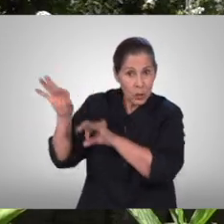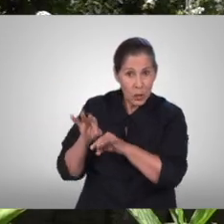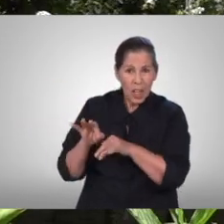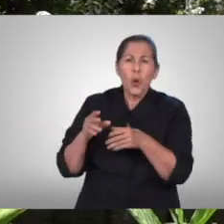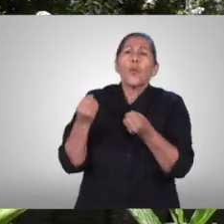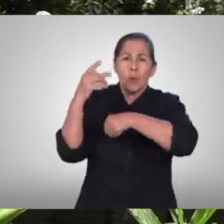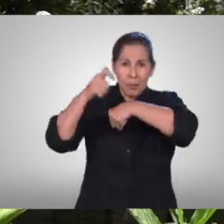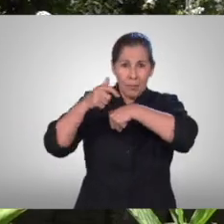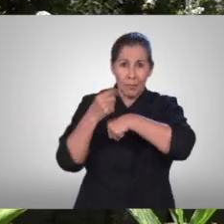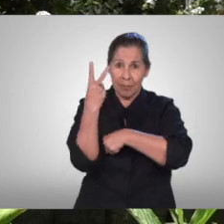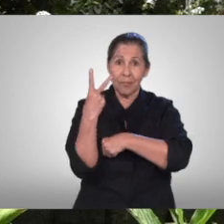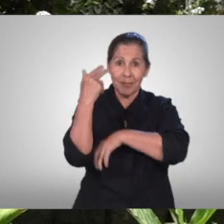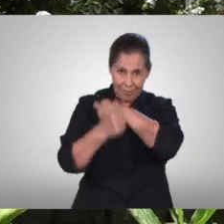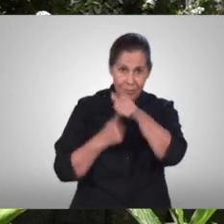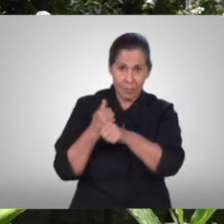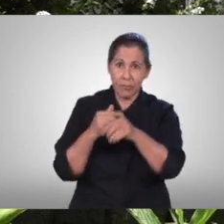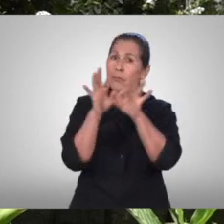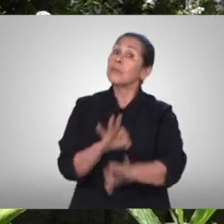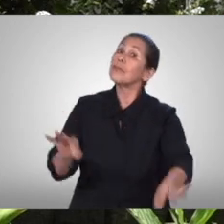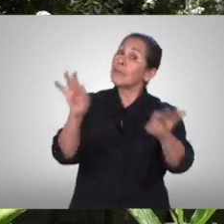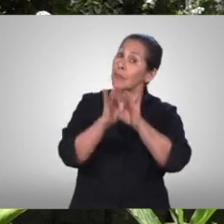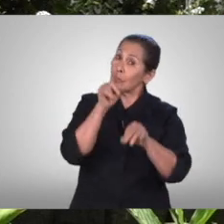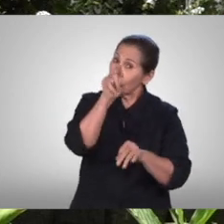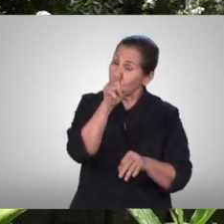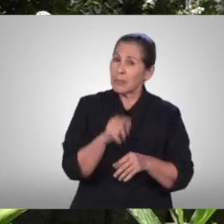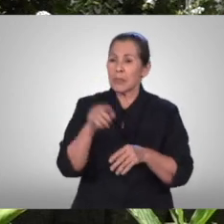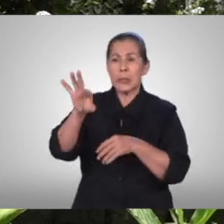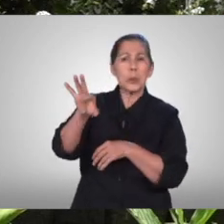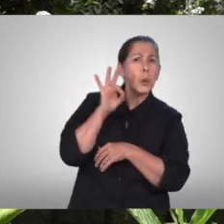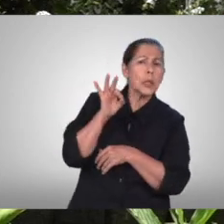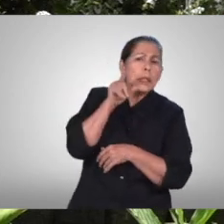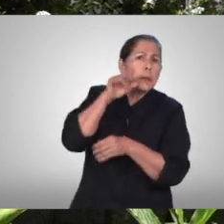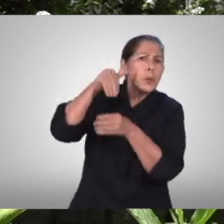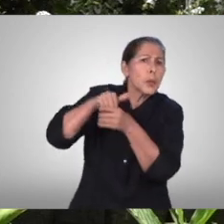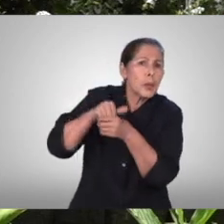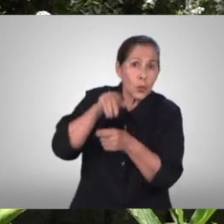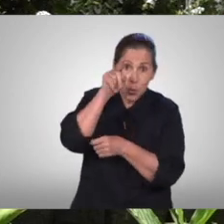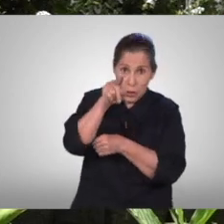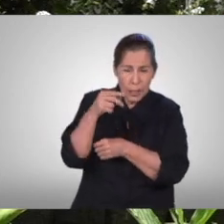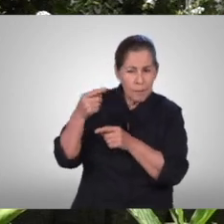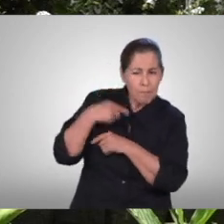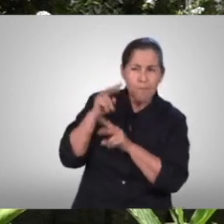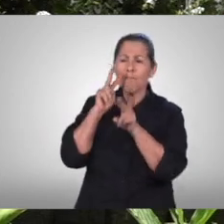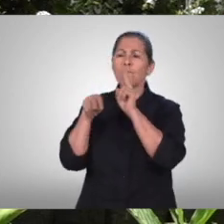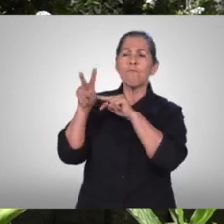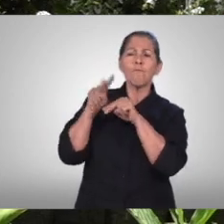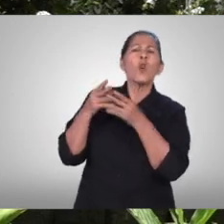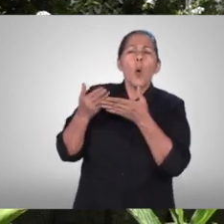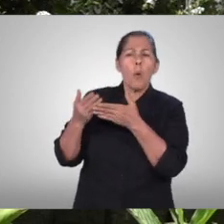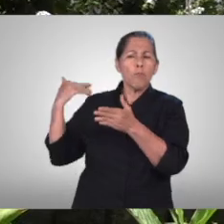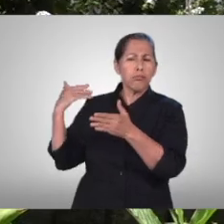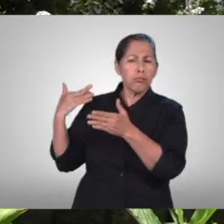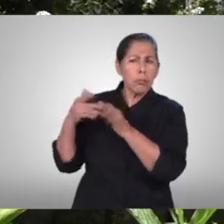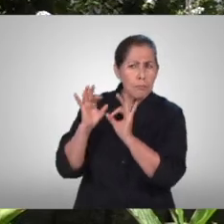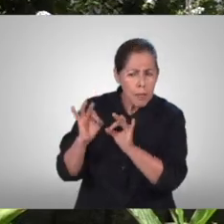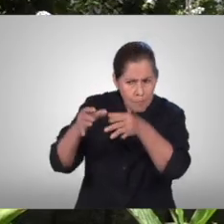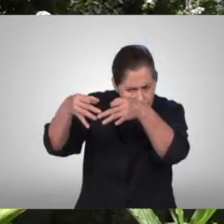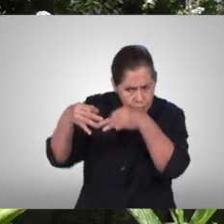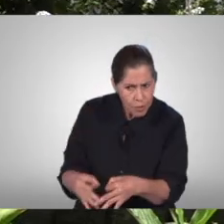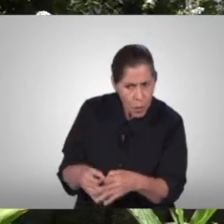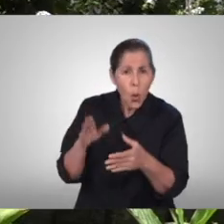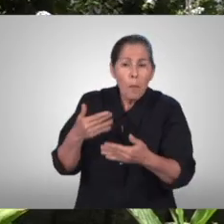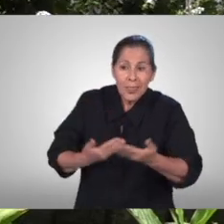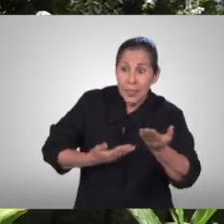que es de suma importancia que previo a tomar tu decisión sobre quién o quién es votar revises sus propuestas su